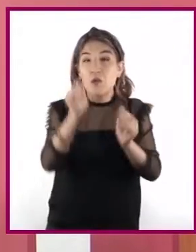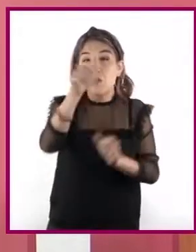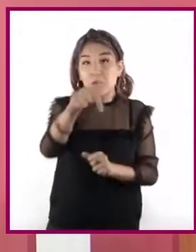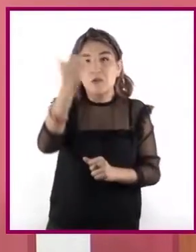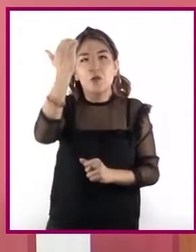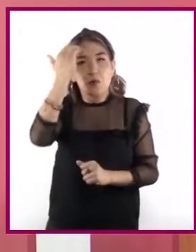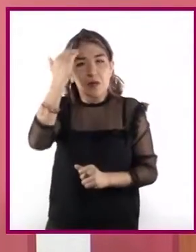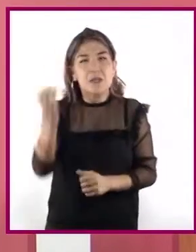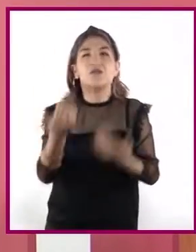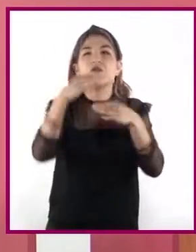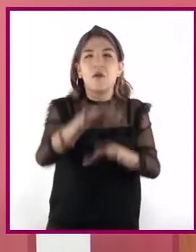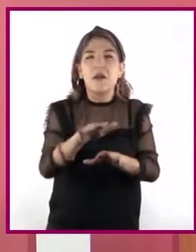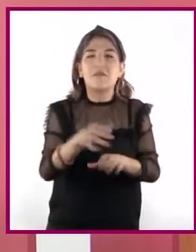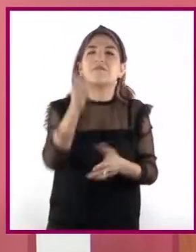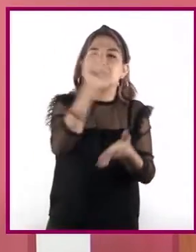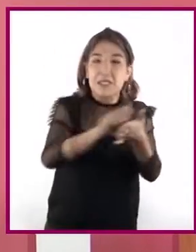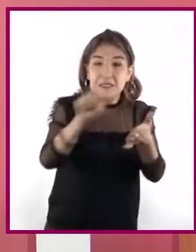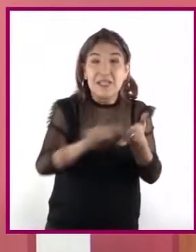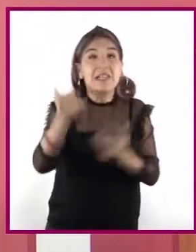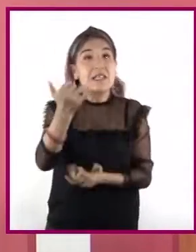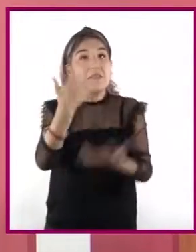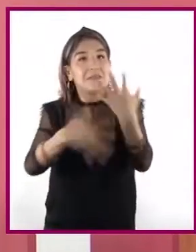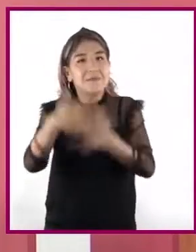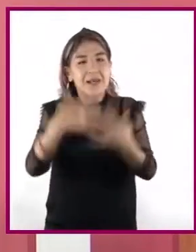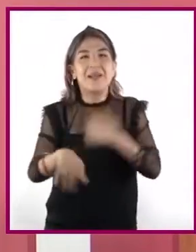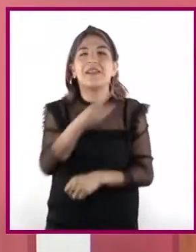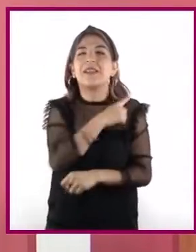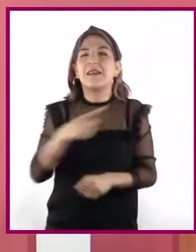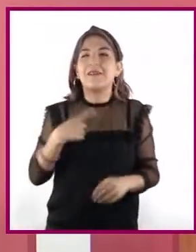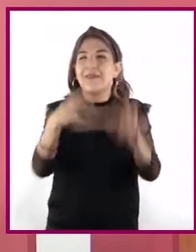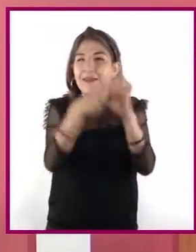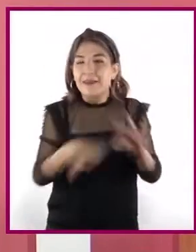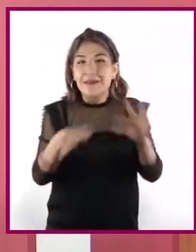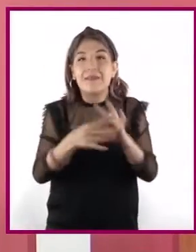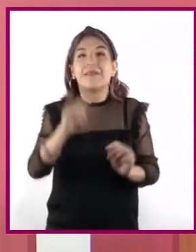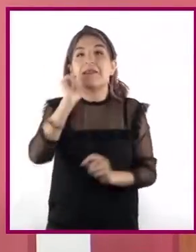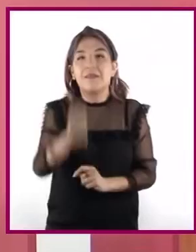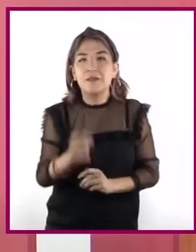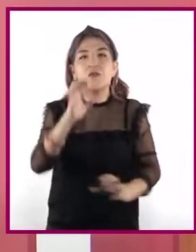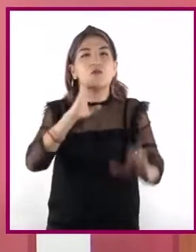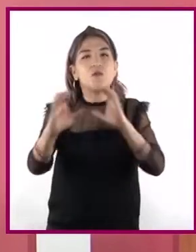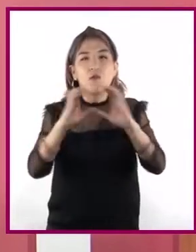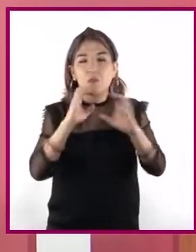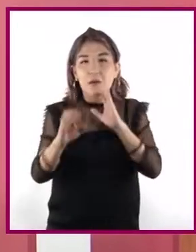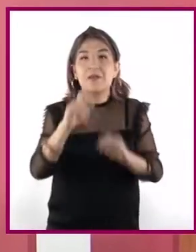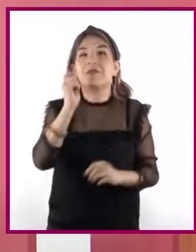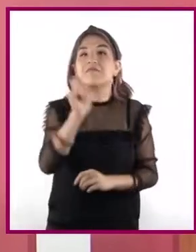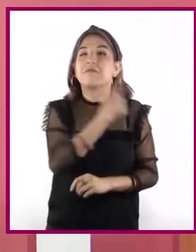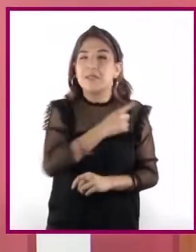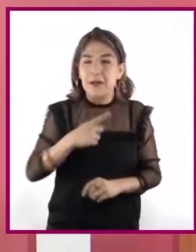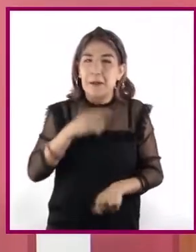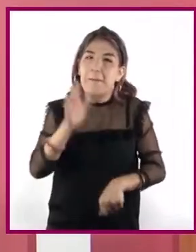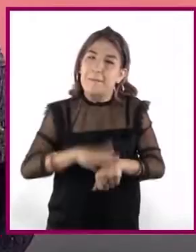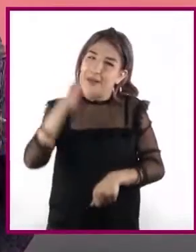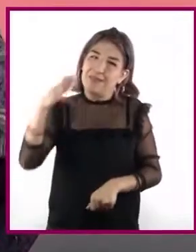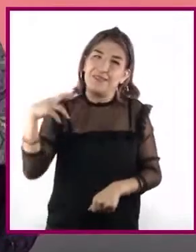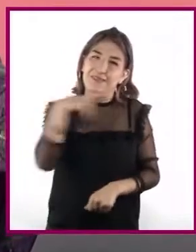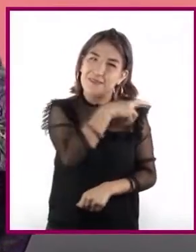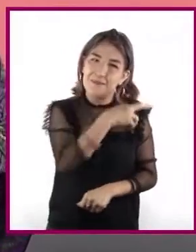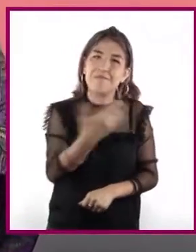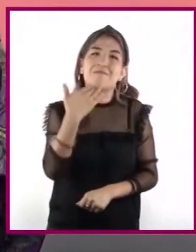sus formas oral y escrita nos permite lograr paulatinamente una comunicación cada vez más eficaz.